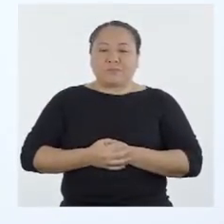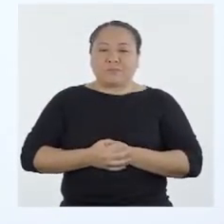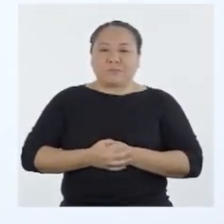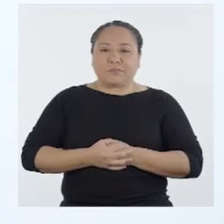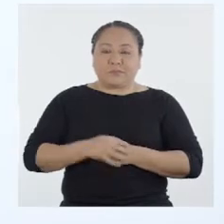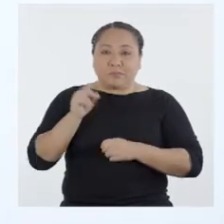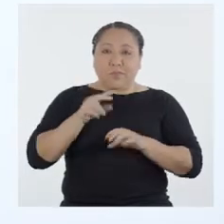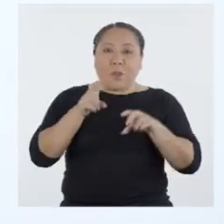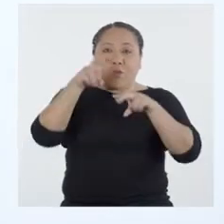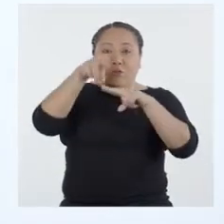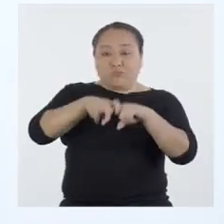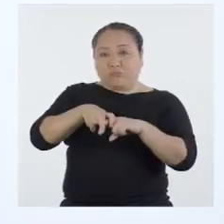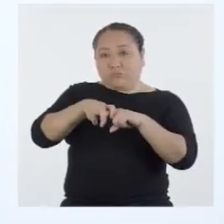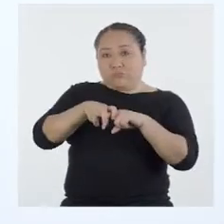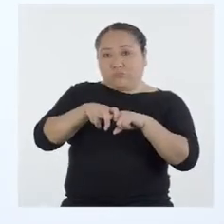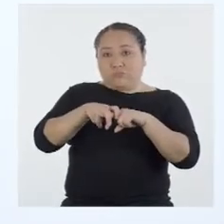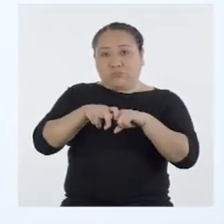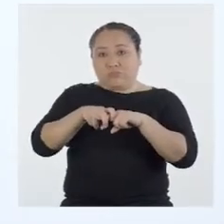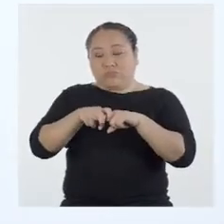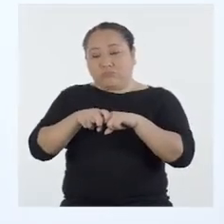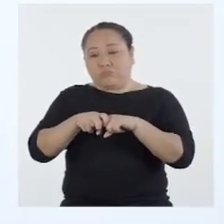Eso es. La colocamos.